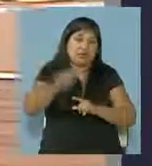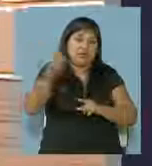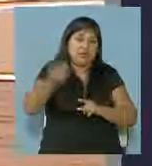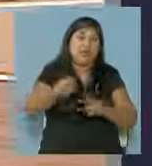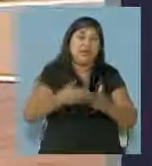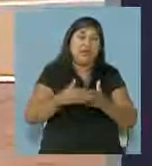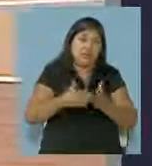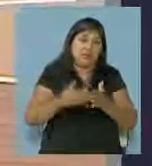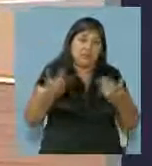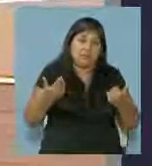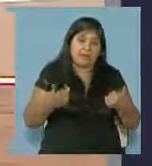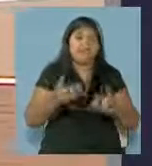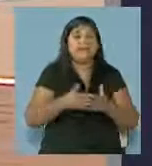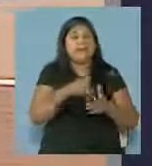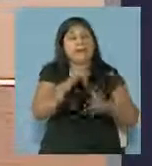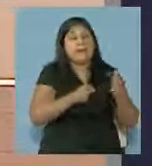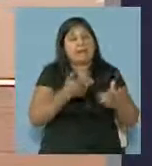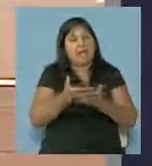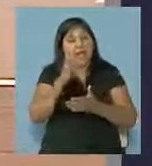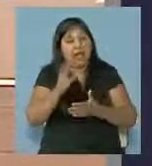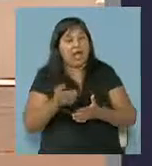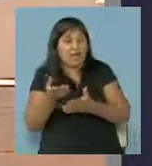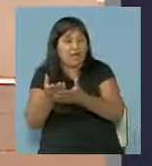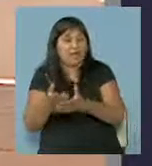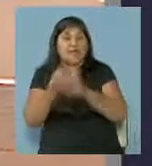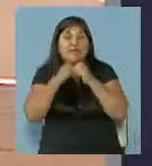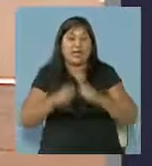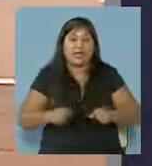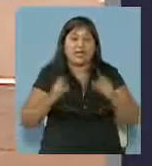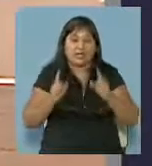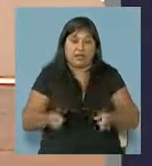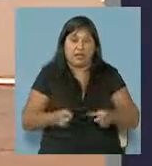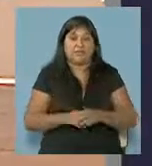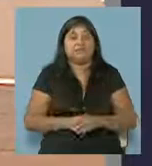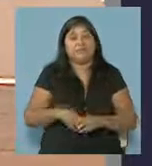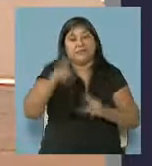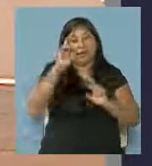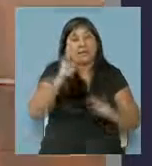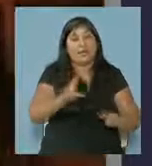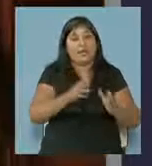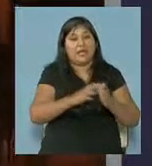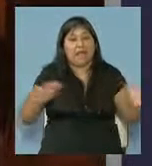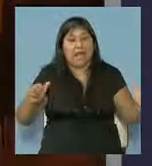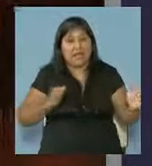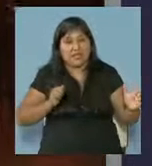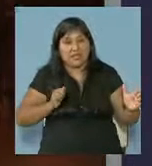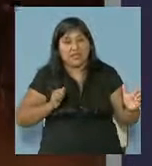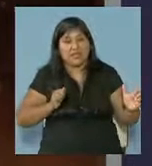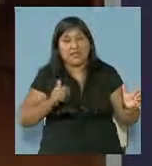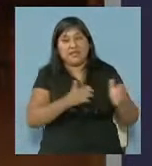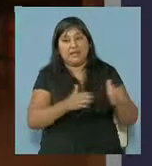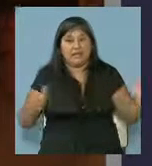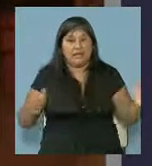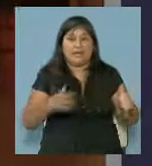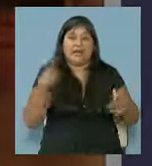de los requerimientos institucionales y secretarios docentes, respetando las licencias que para cada caso